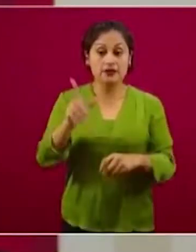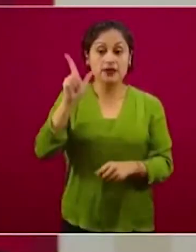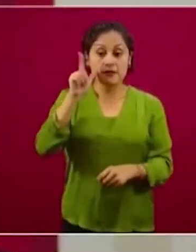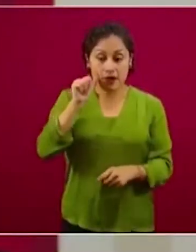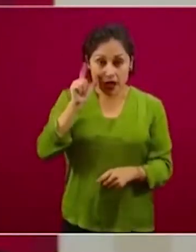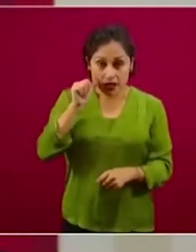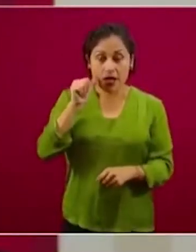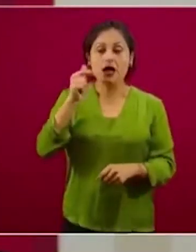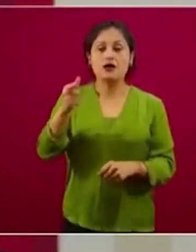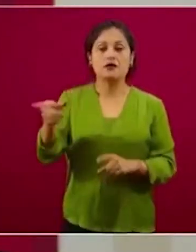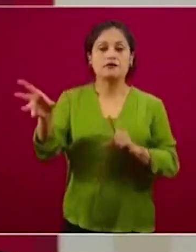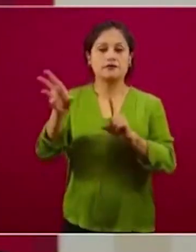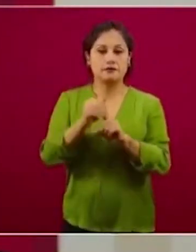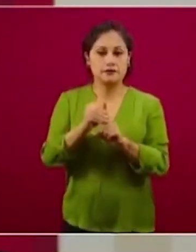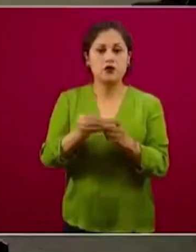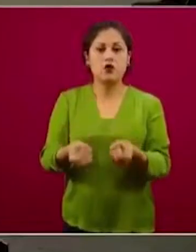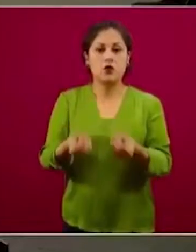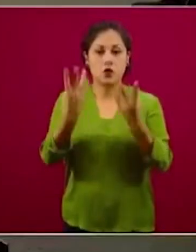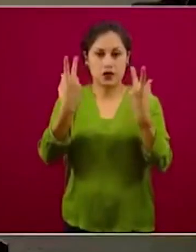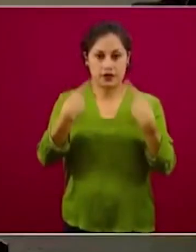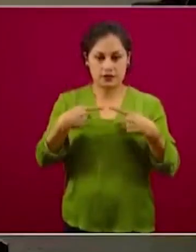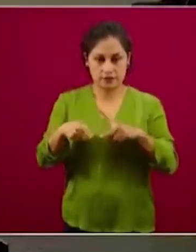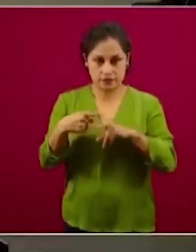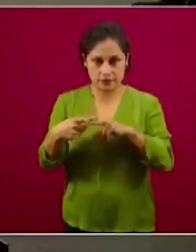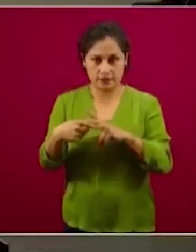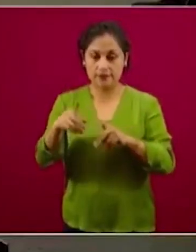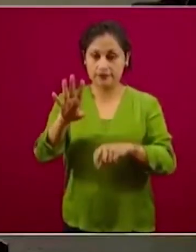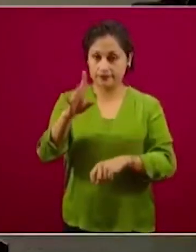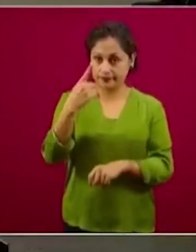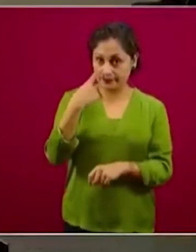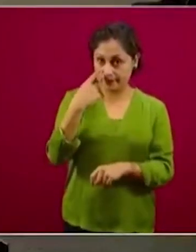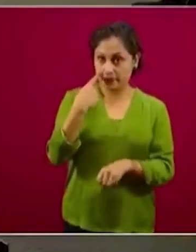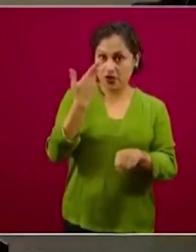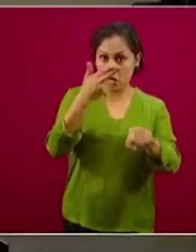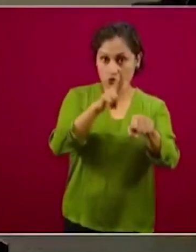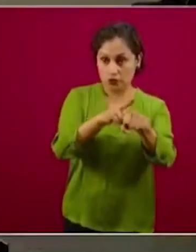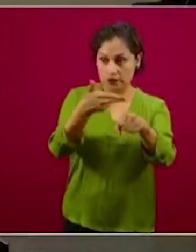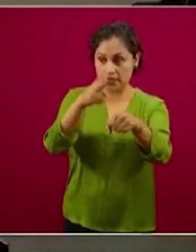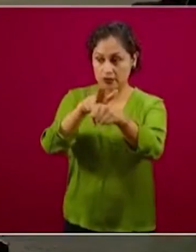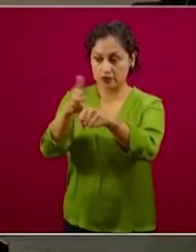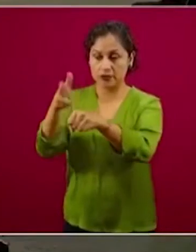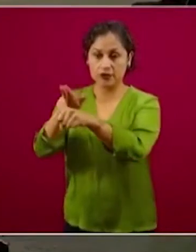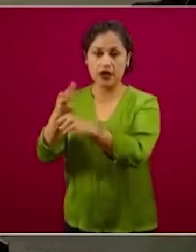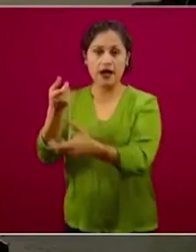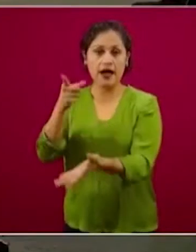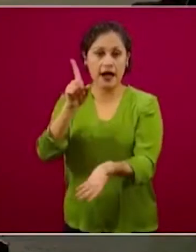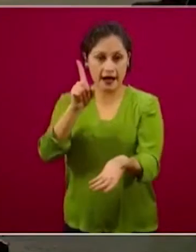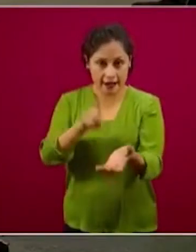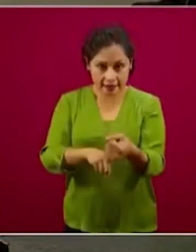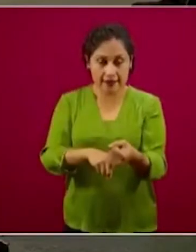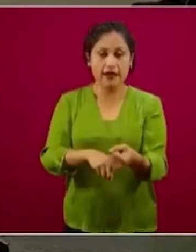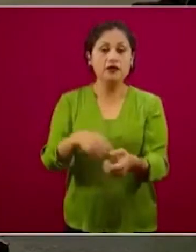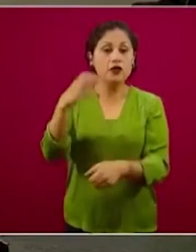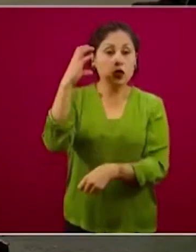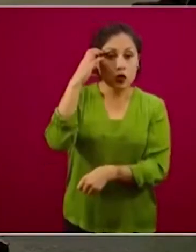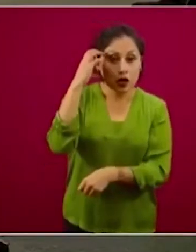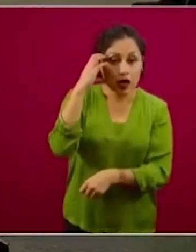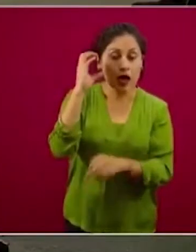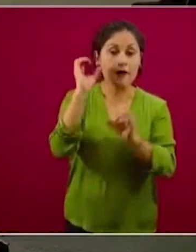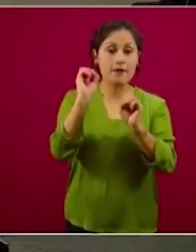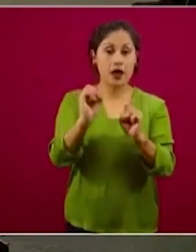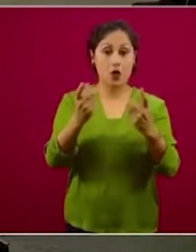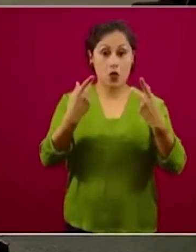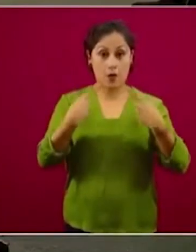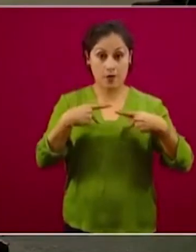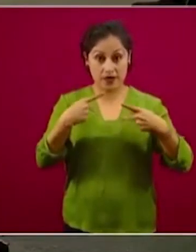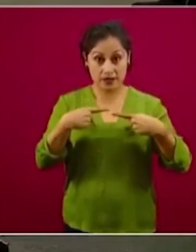La capacidad instalada de los servicios de salud, esto es decir, cuántas camas, cuántos ventiladores, cuánto personal existe en las unidades de salud,